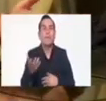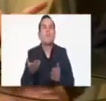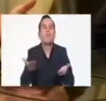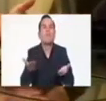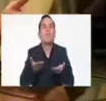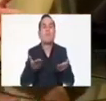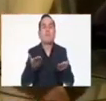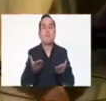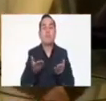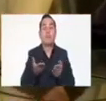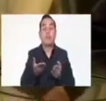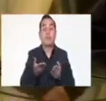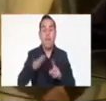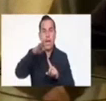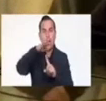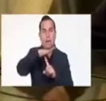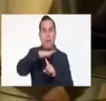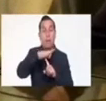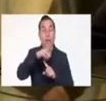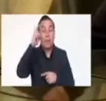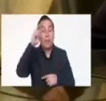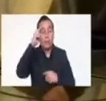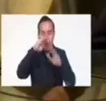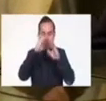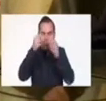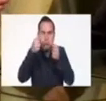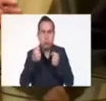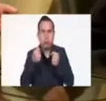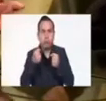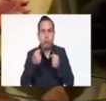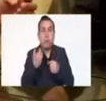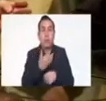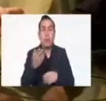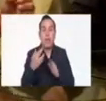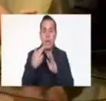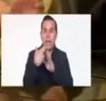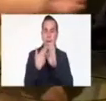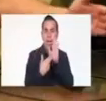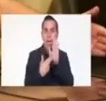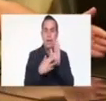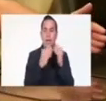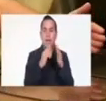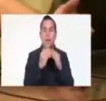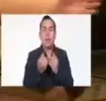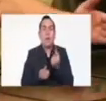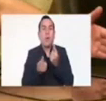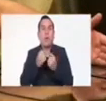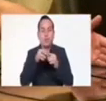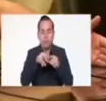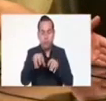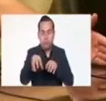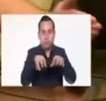otros, eh, países, para que la OEA, la ONU, la comunidad internacional, las ONG, y ya empezaron, ya